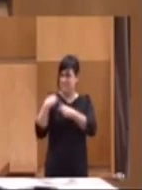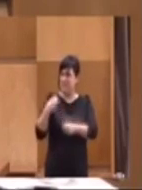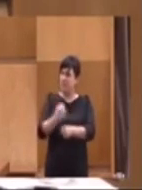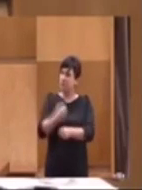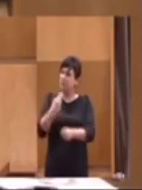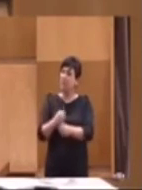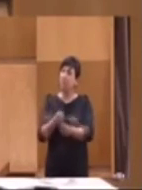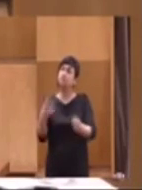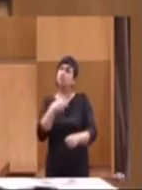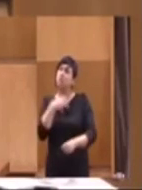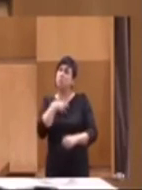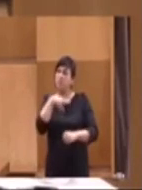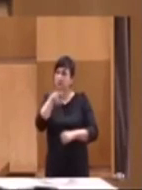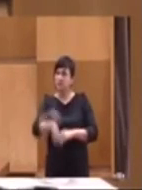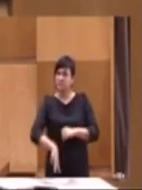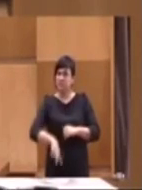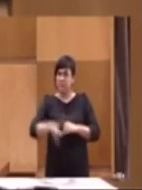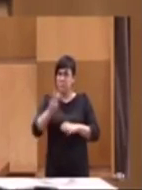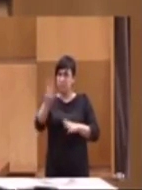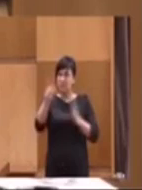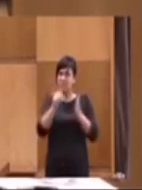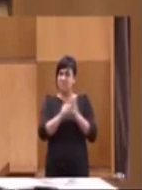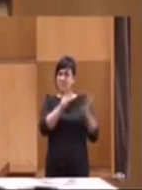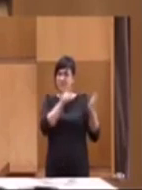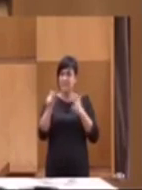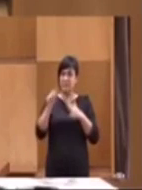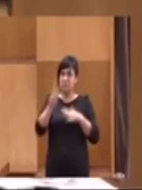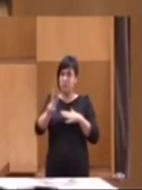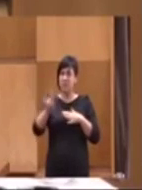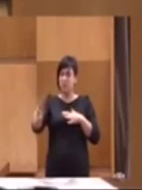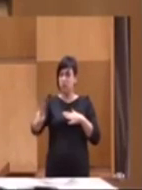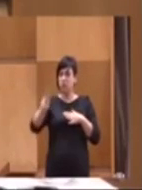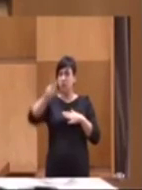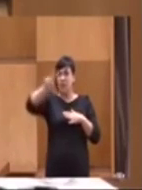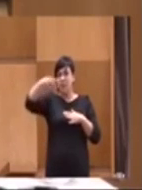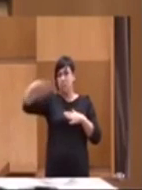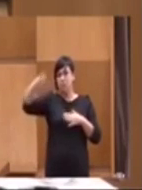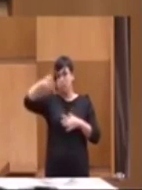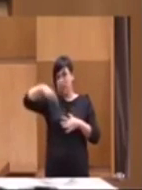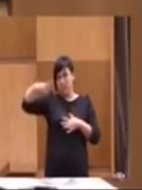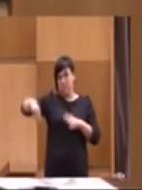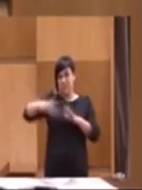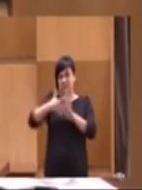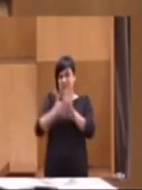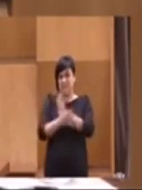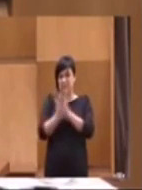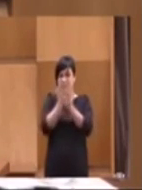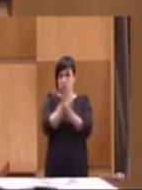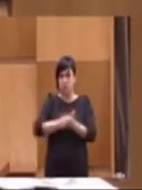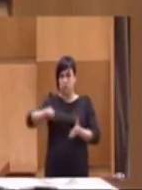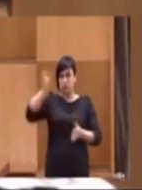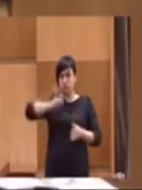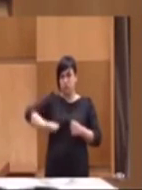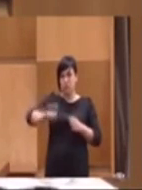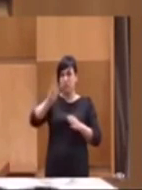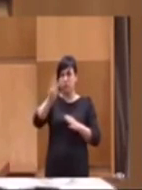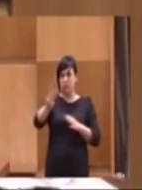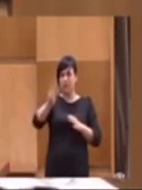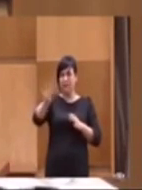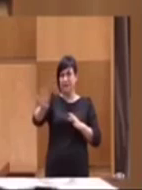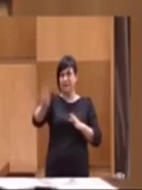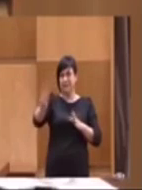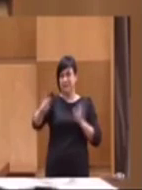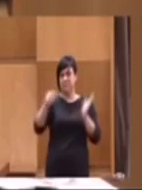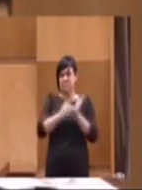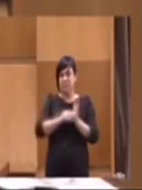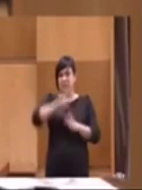máxima, la base de cotización está topada en 3.642 euros al mes. Esto significa que todos aquellos que tienen un sueldo por encima de 43.000